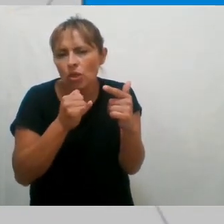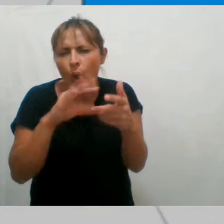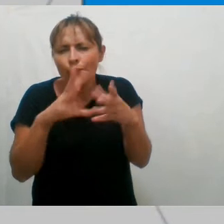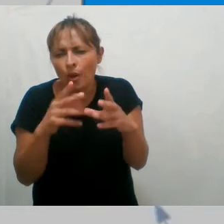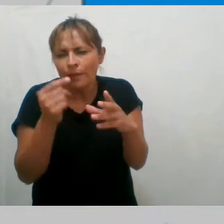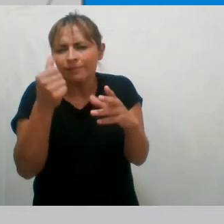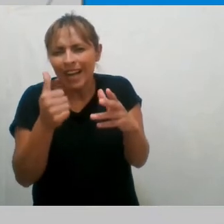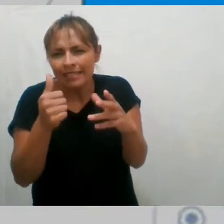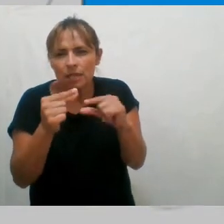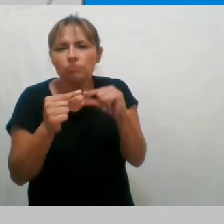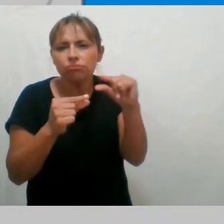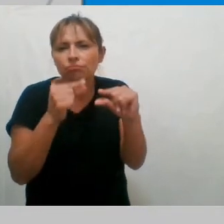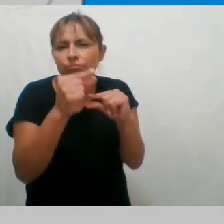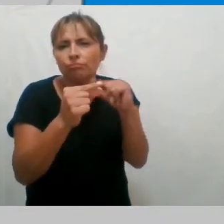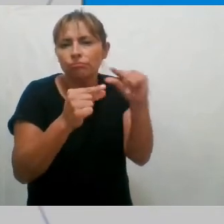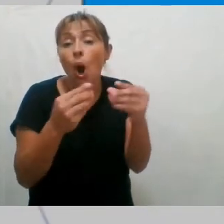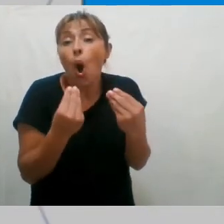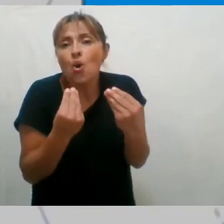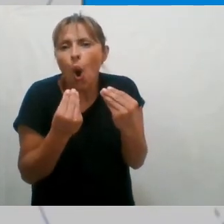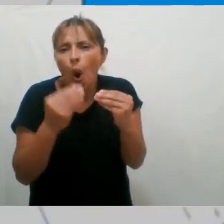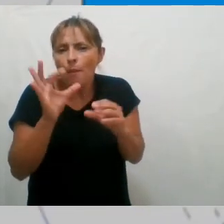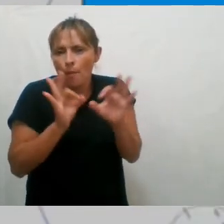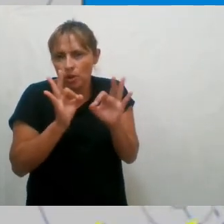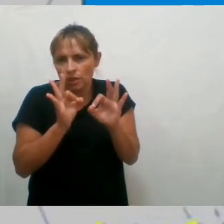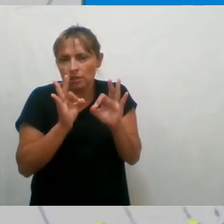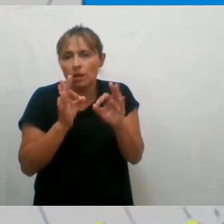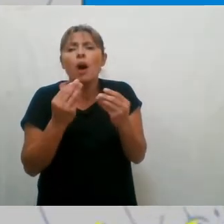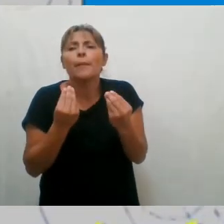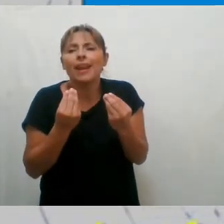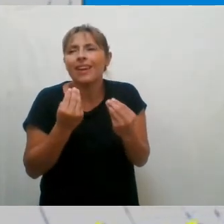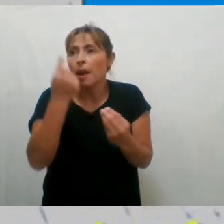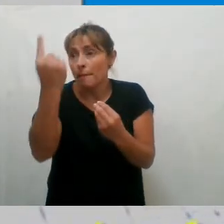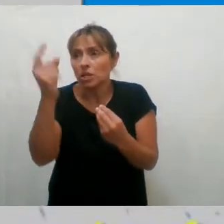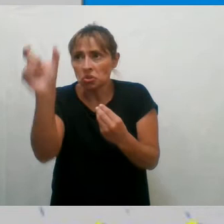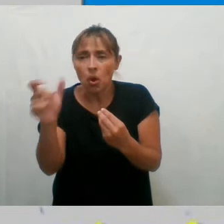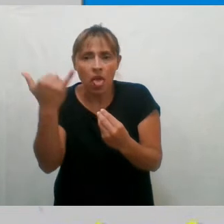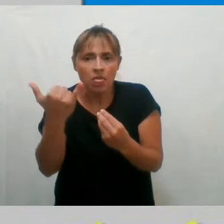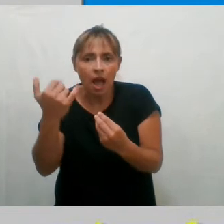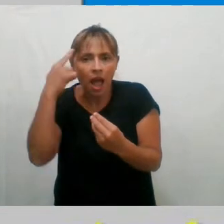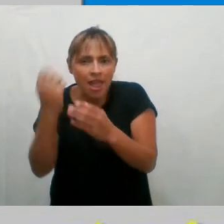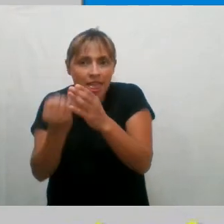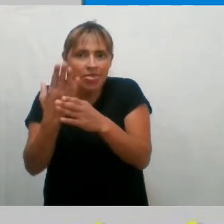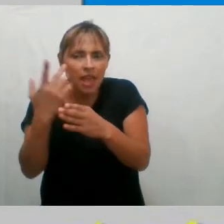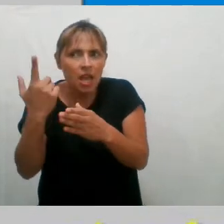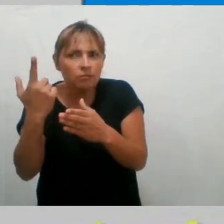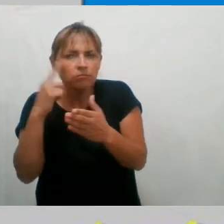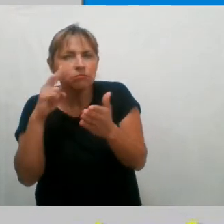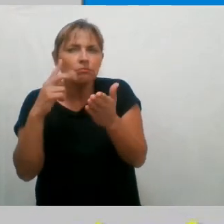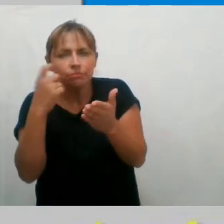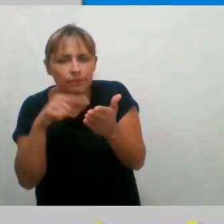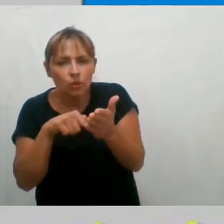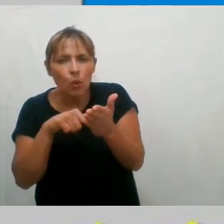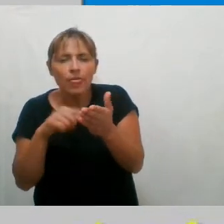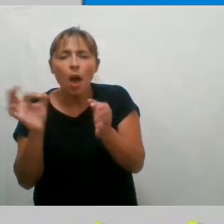para que todo el que tenga una idea vea si esa idea es factible de ser transformada en un proyecto y ir guiando a la persona